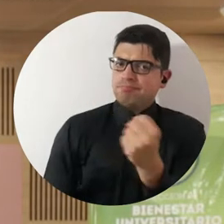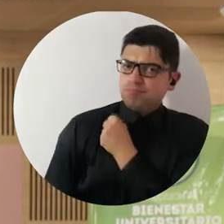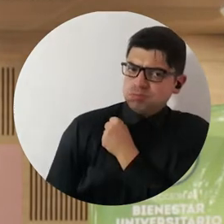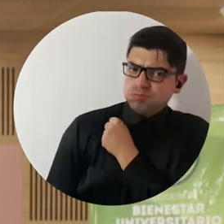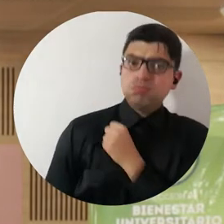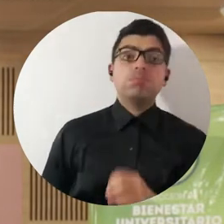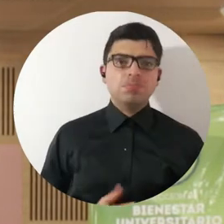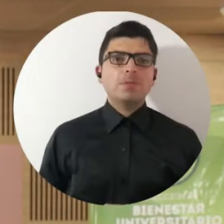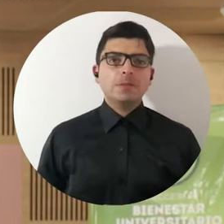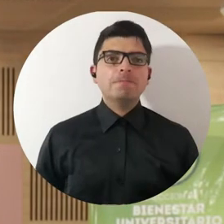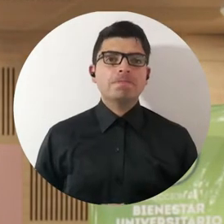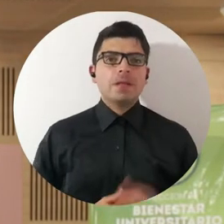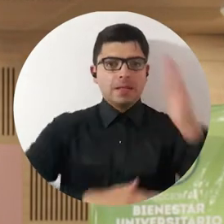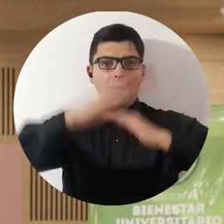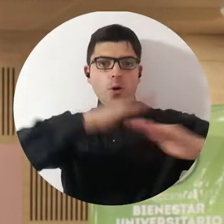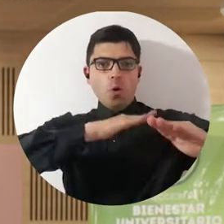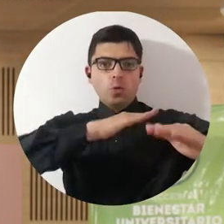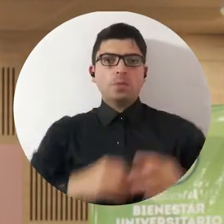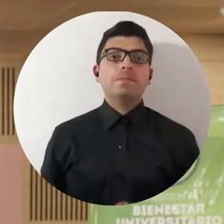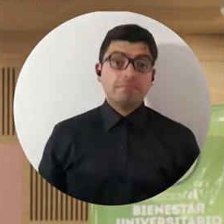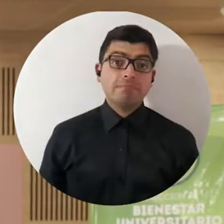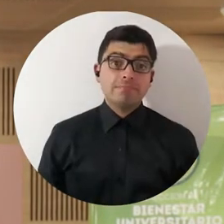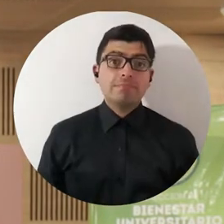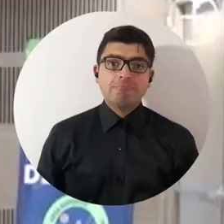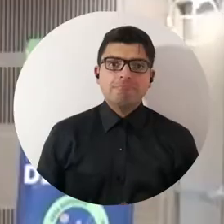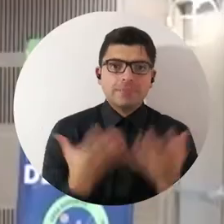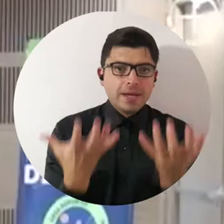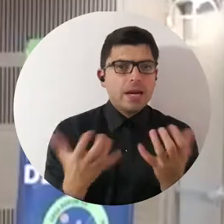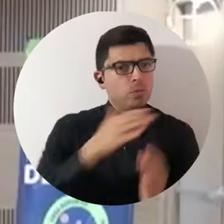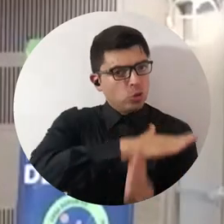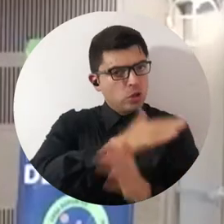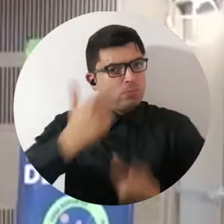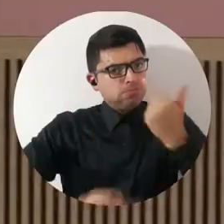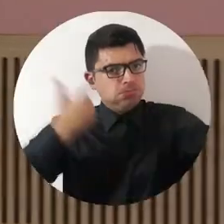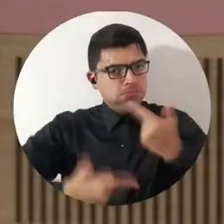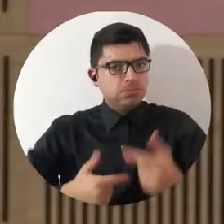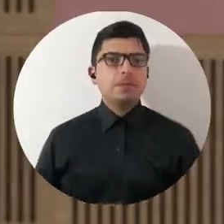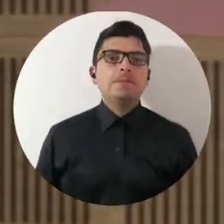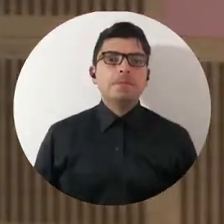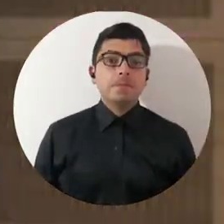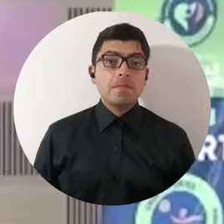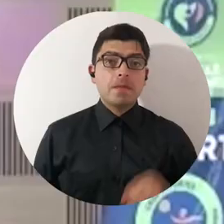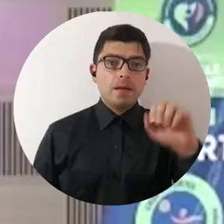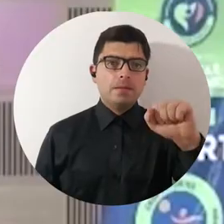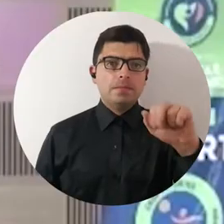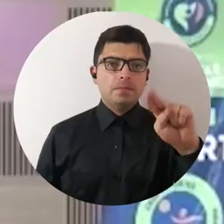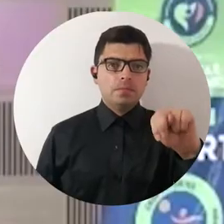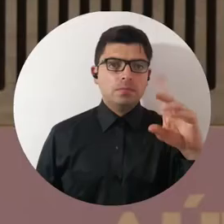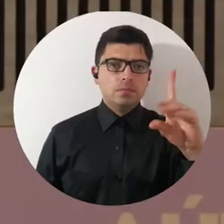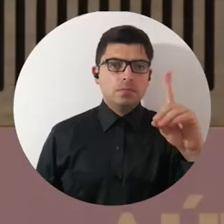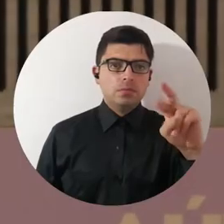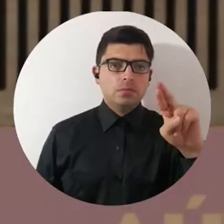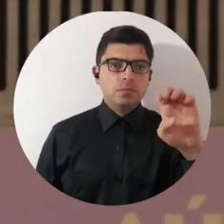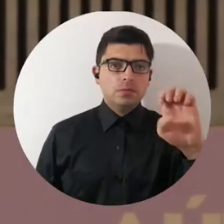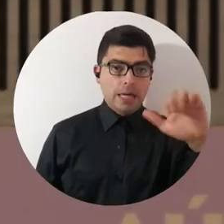que es Taekwondo Pumsi y pues queremos seguir luchando por ella. Por su parte, Andrea Quintero Torres obtuvo el mejor desempeño y